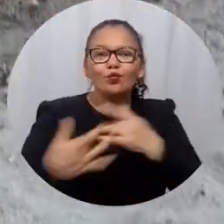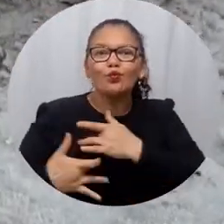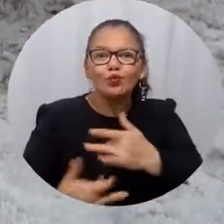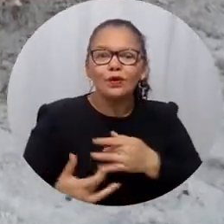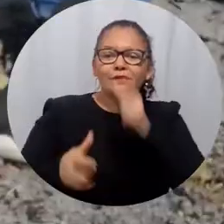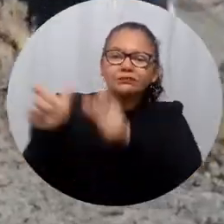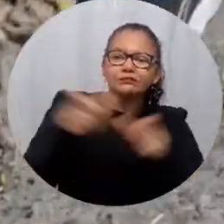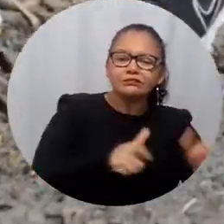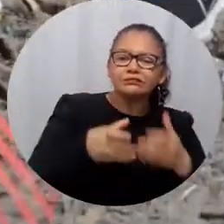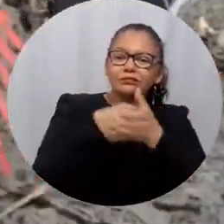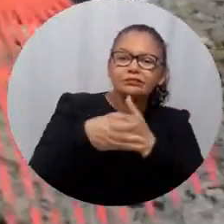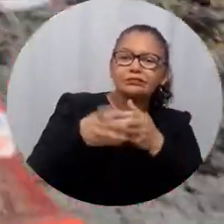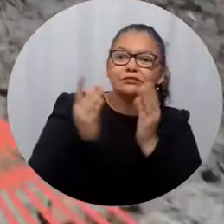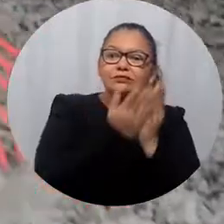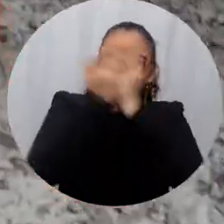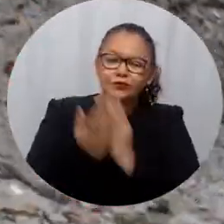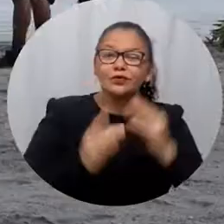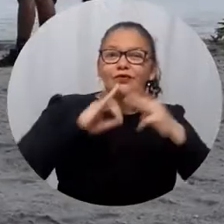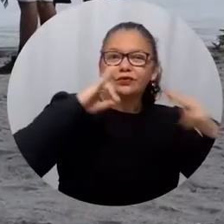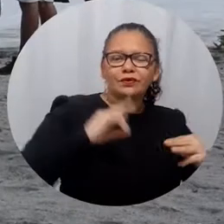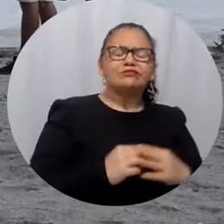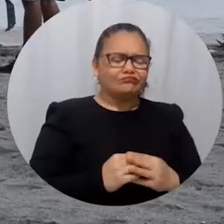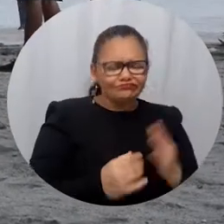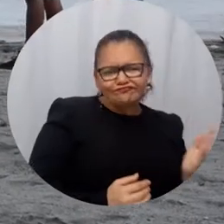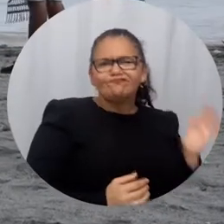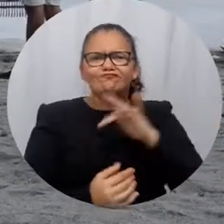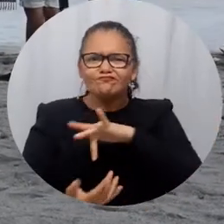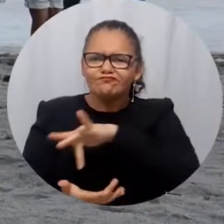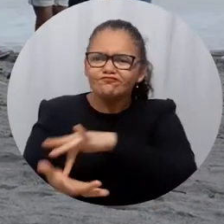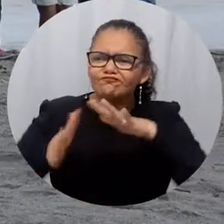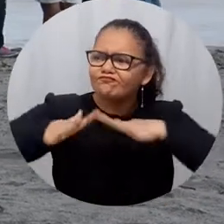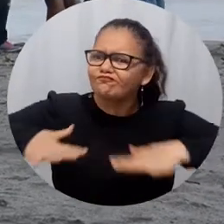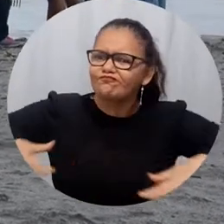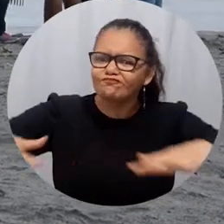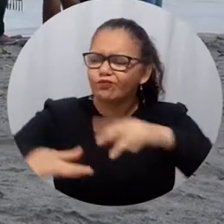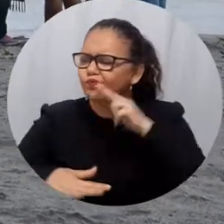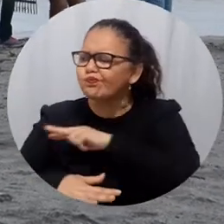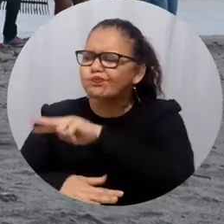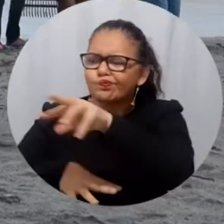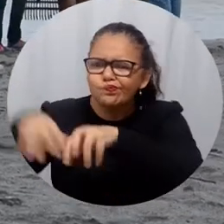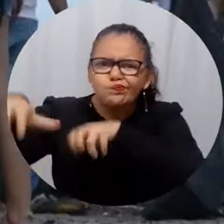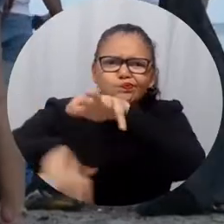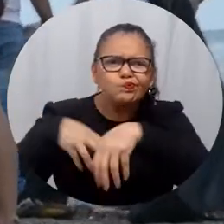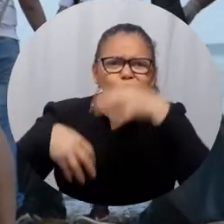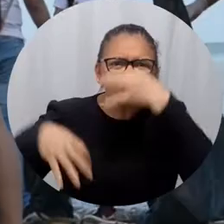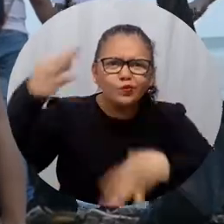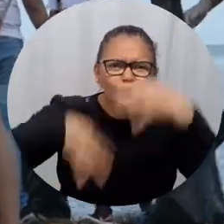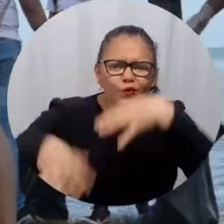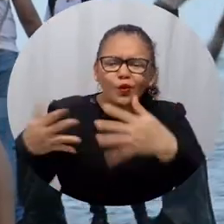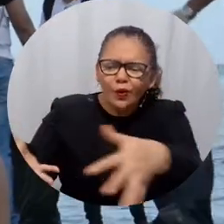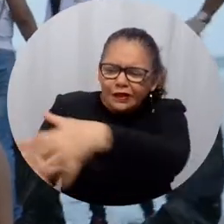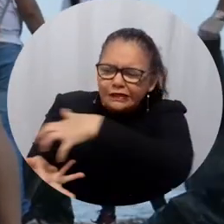asociaciones estudiantiles de la Universidad del Magdalena realizaron una jornada de recolección de residuos sólidos como aporte a la